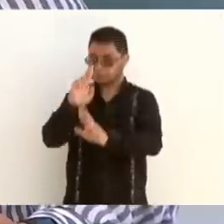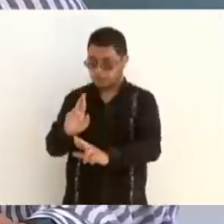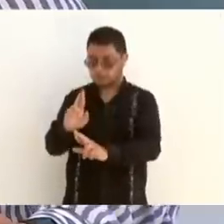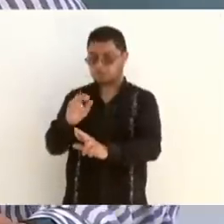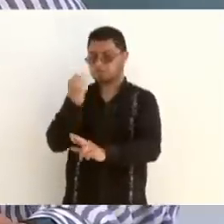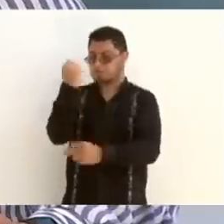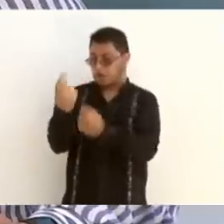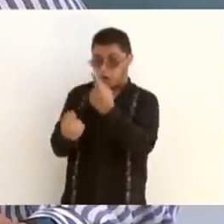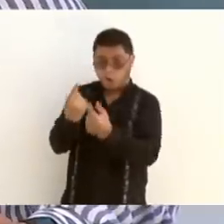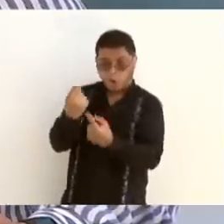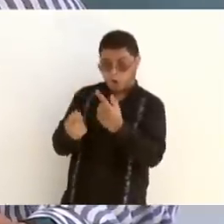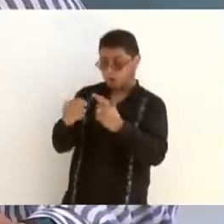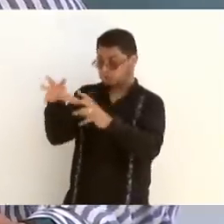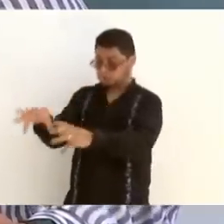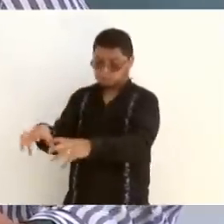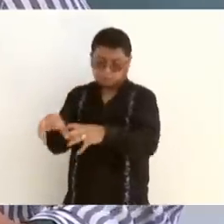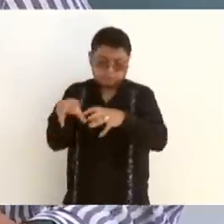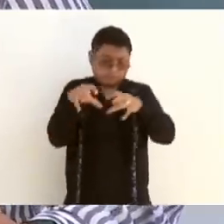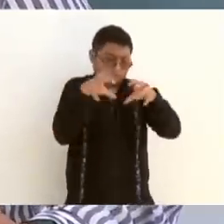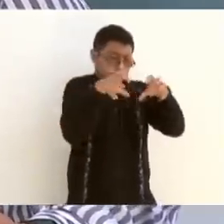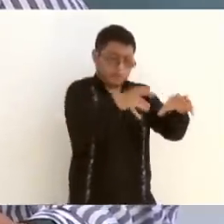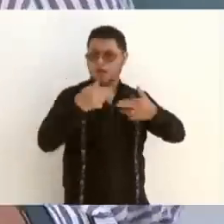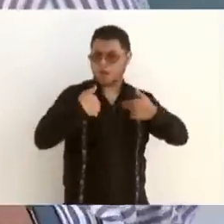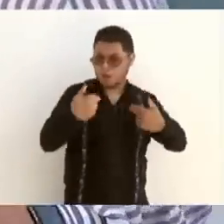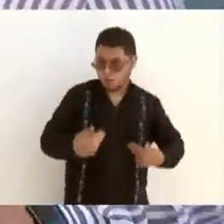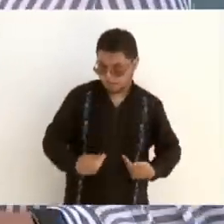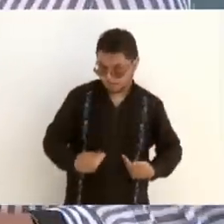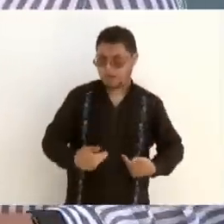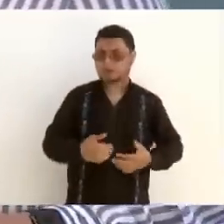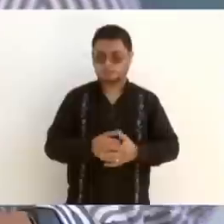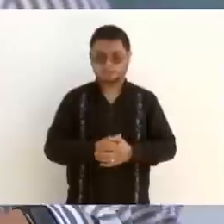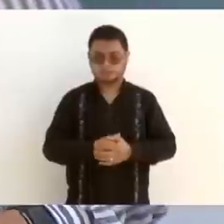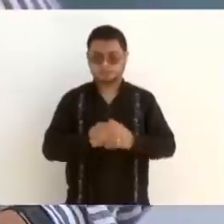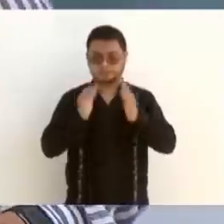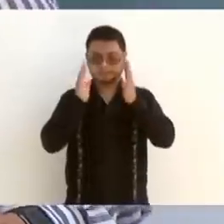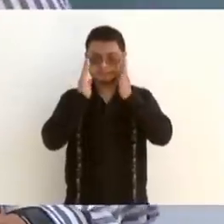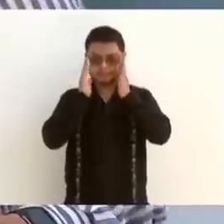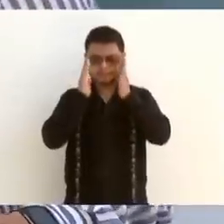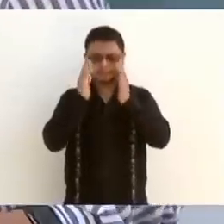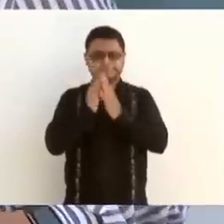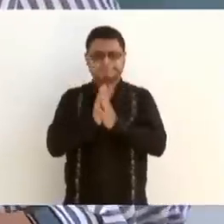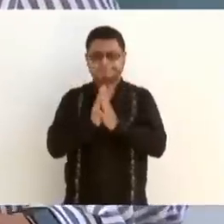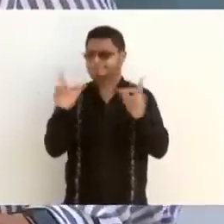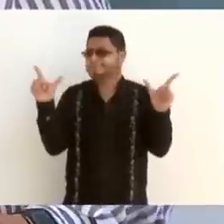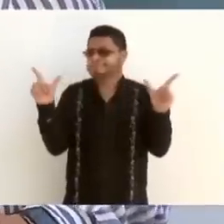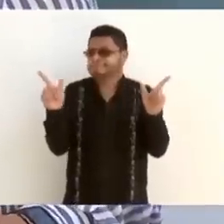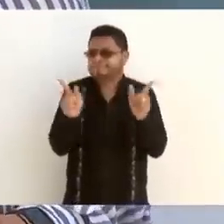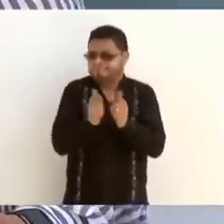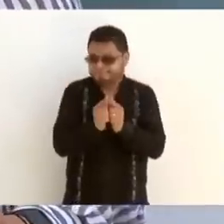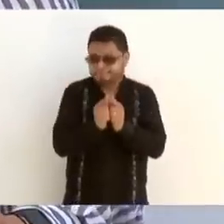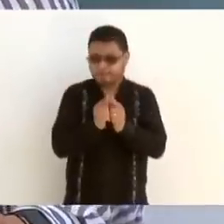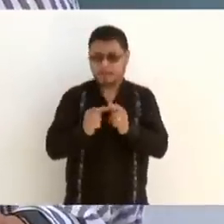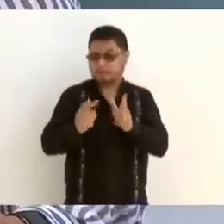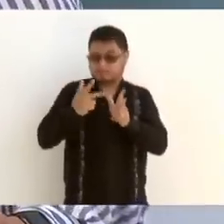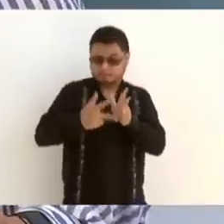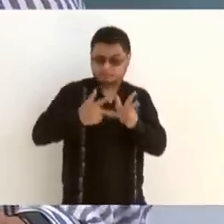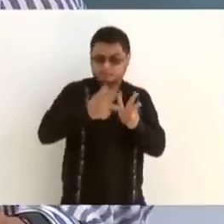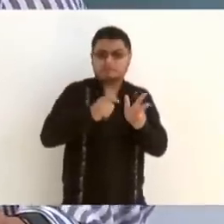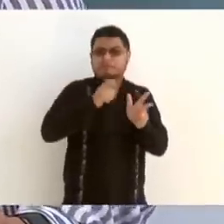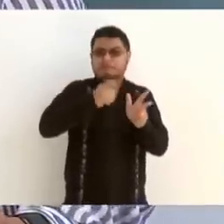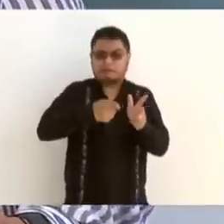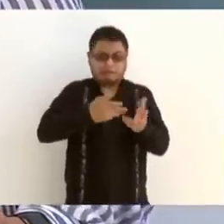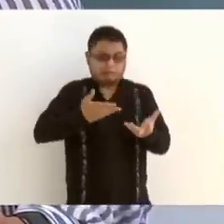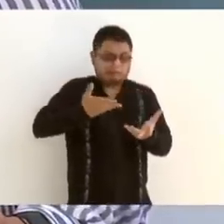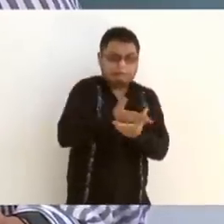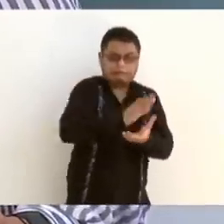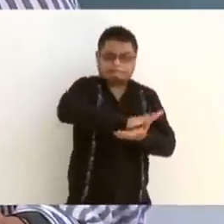a sentarse en los derechos de vía por falta de oportunidades. Dicho de otra manera, en el Tren Maya se busca que nadie pierda y que con